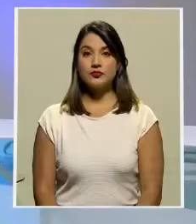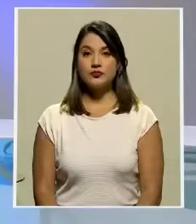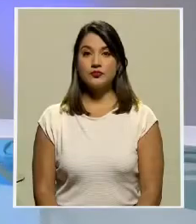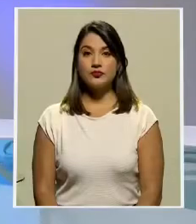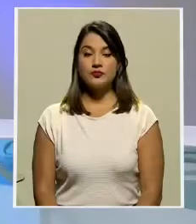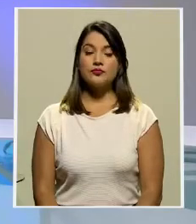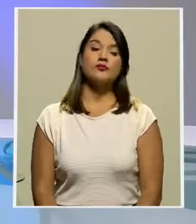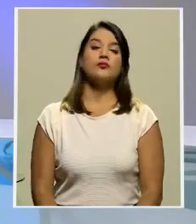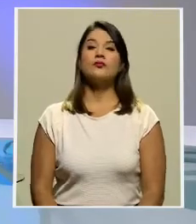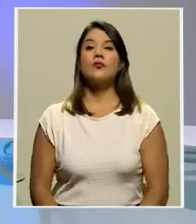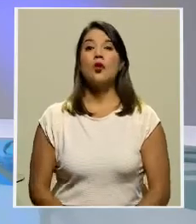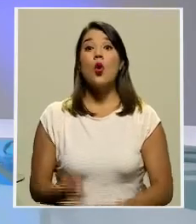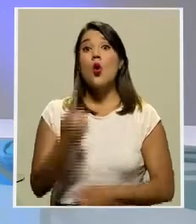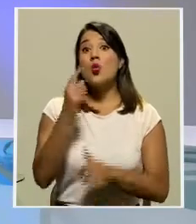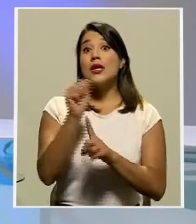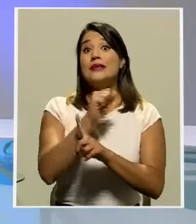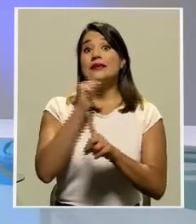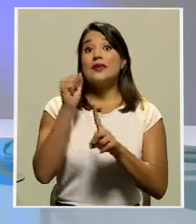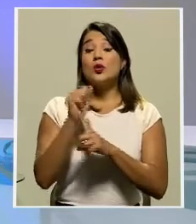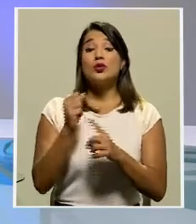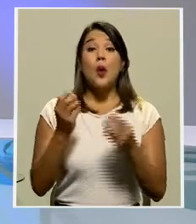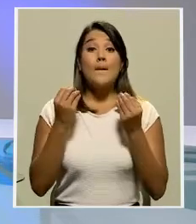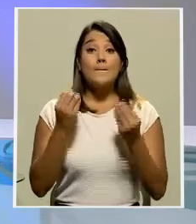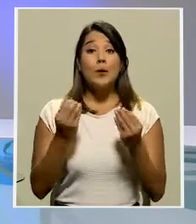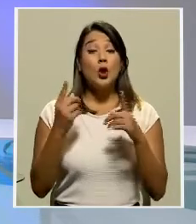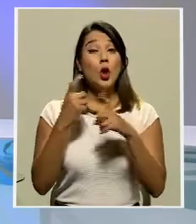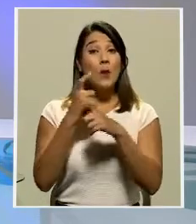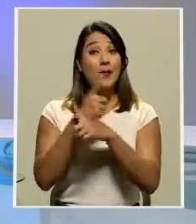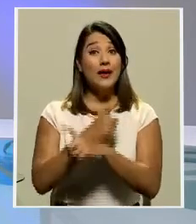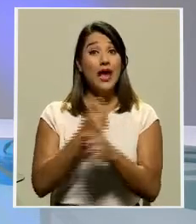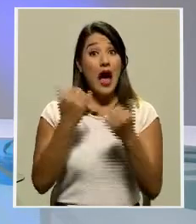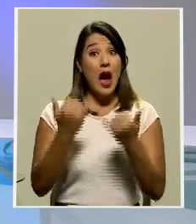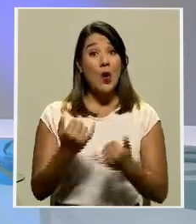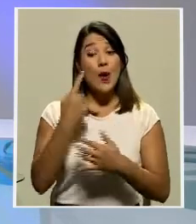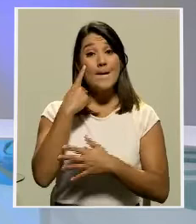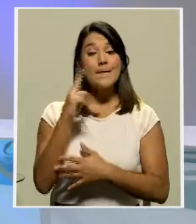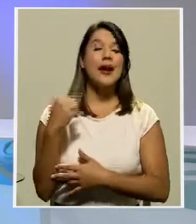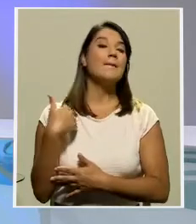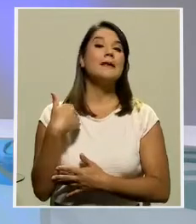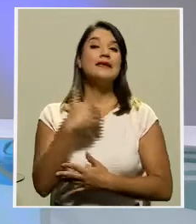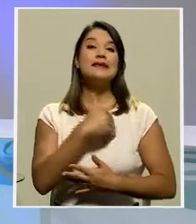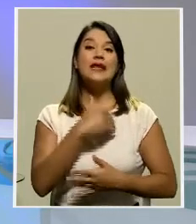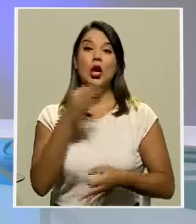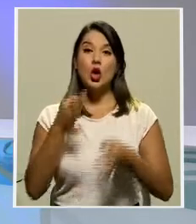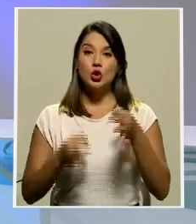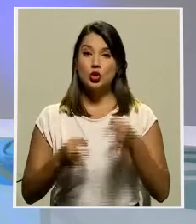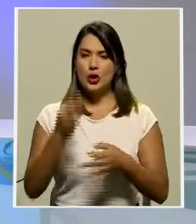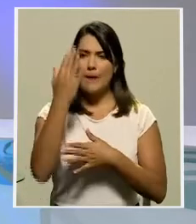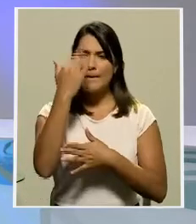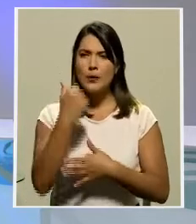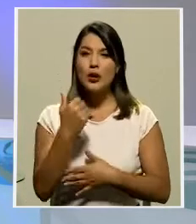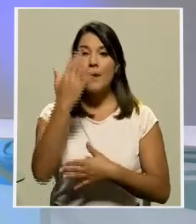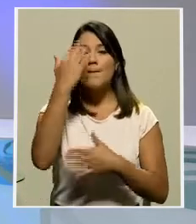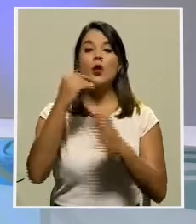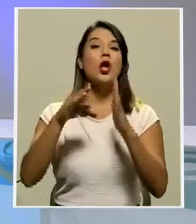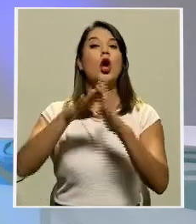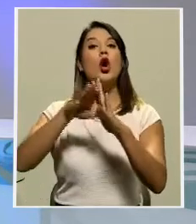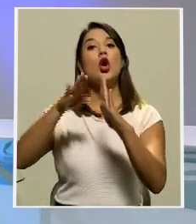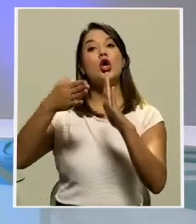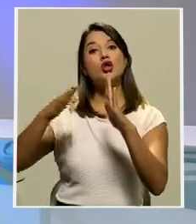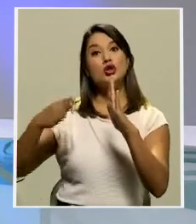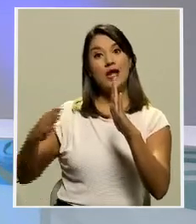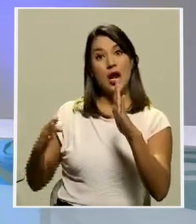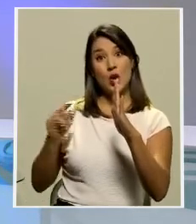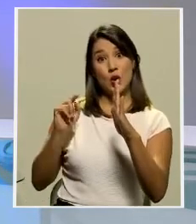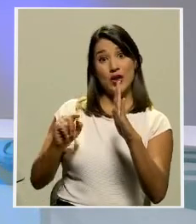Un panorama muy complicado se presenta para el Ministerio de Justicia luego de que la Contraloría General de la